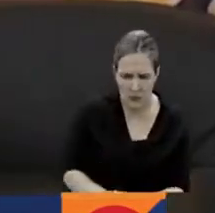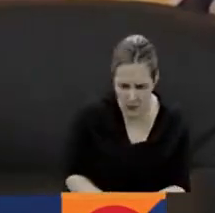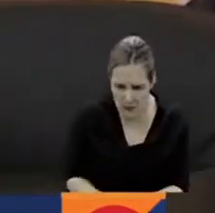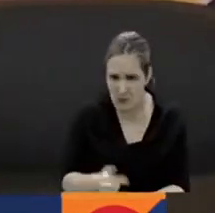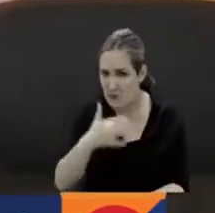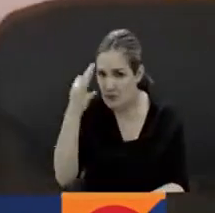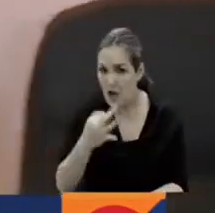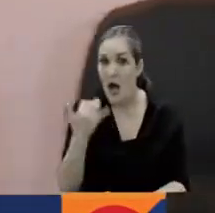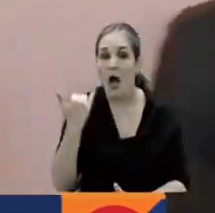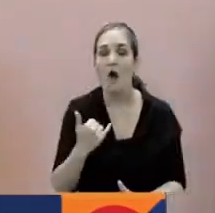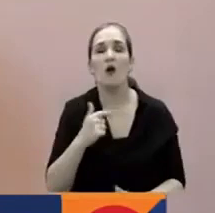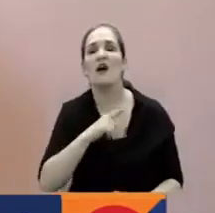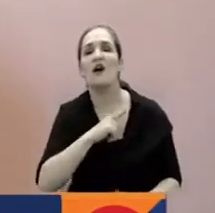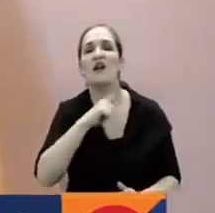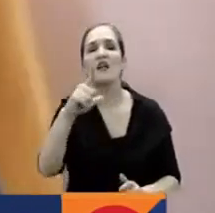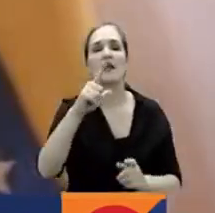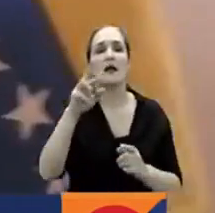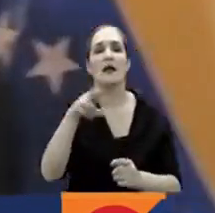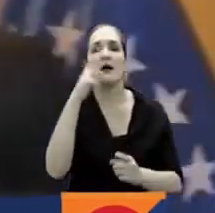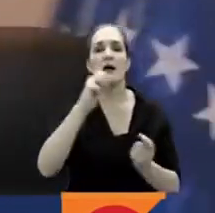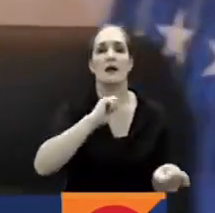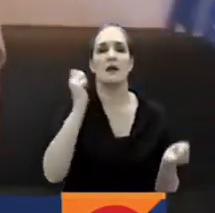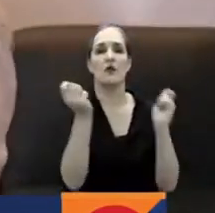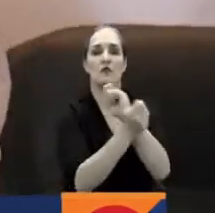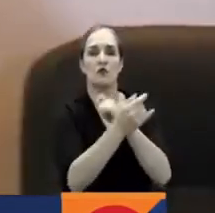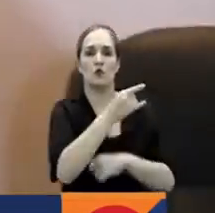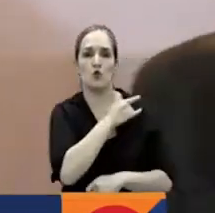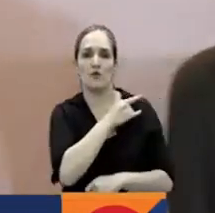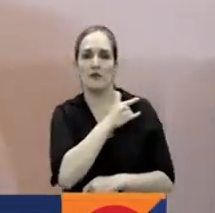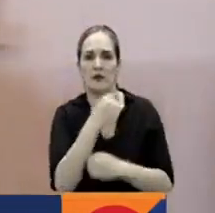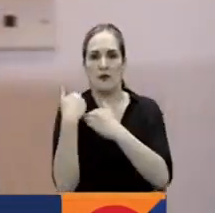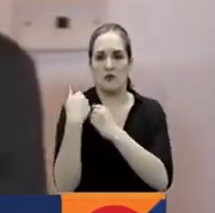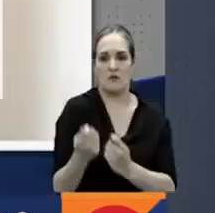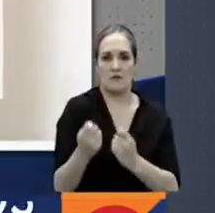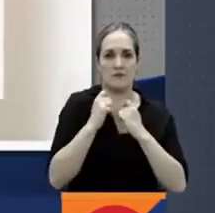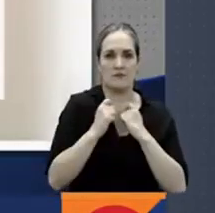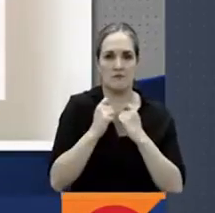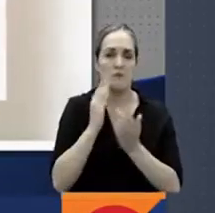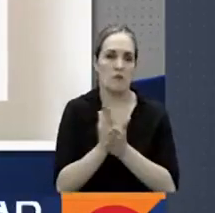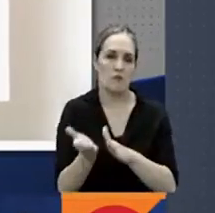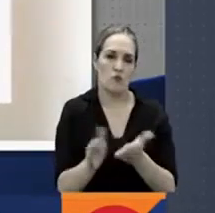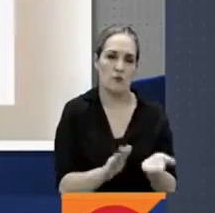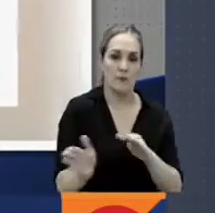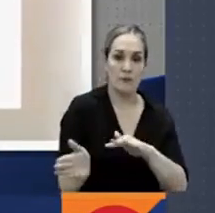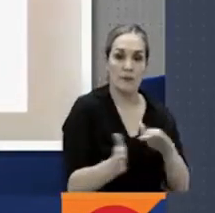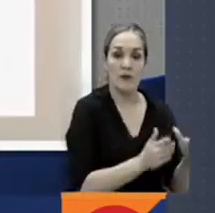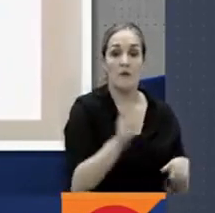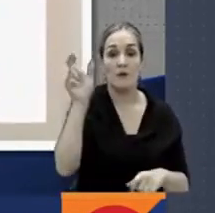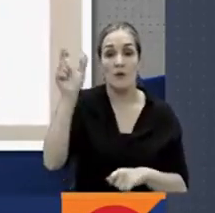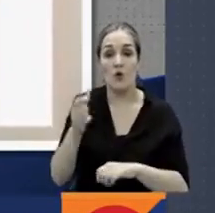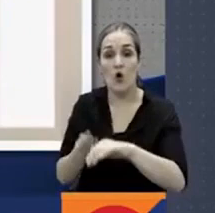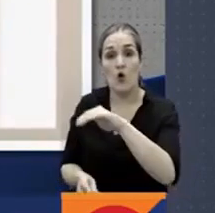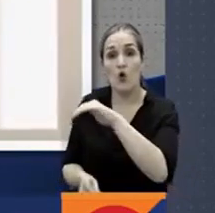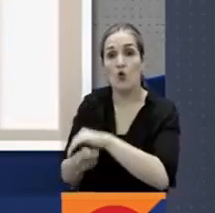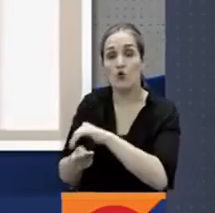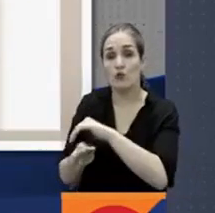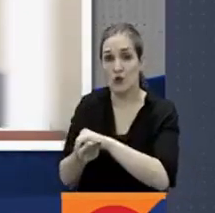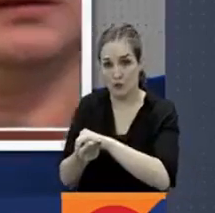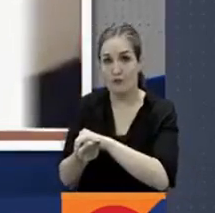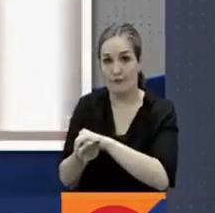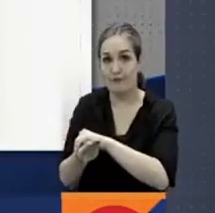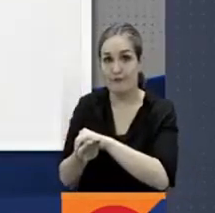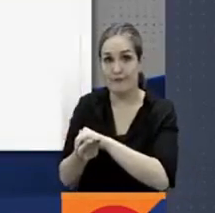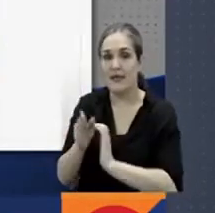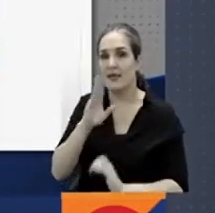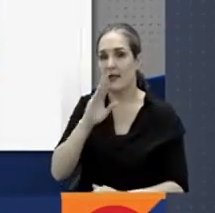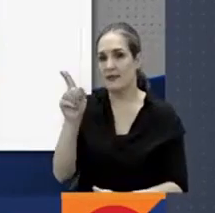estaba al frente de la renovación de estructural de universidades venezolanas por corrupción y ser el socio de Alex Saab la